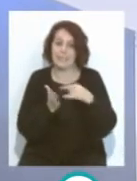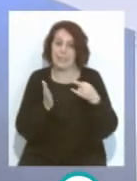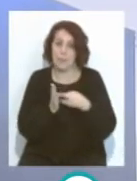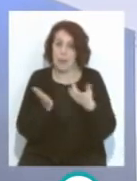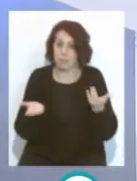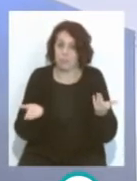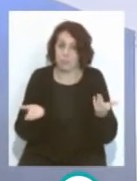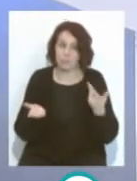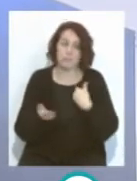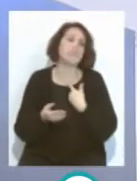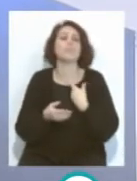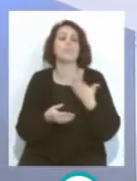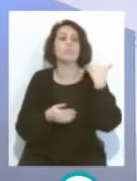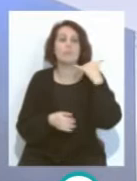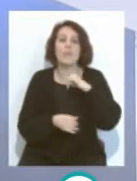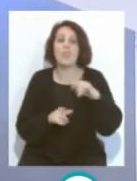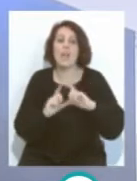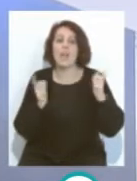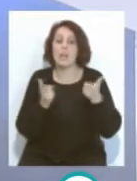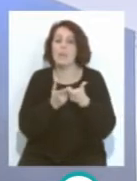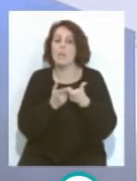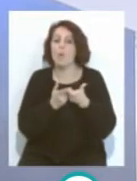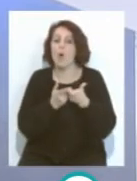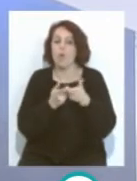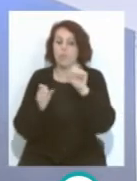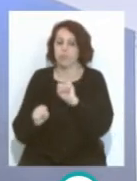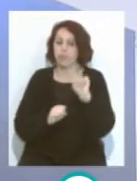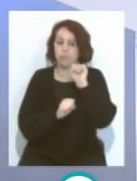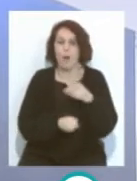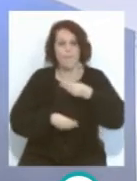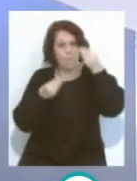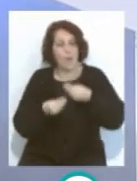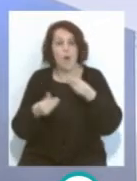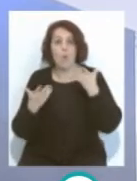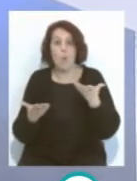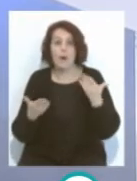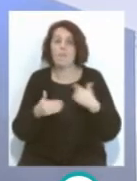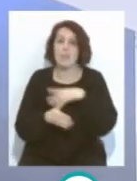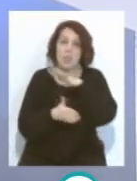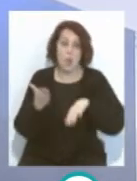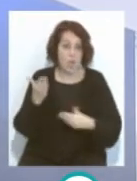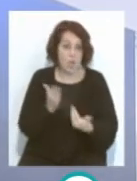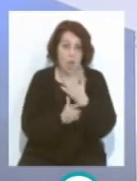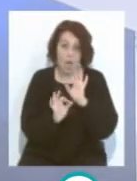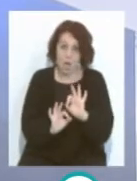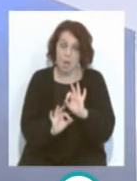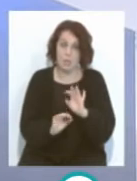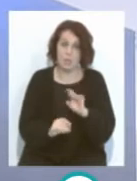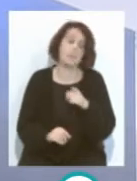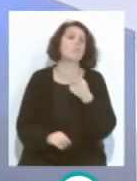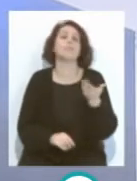y la última vez que el equipo fue fiable defensivamente, podemos decir que fue el día del Barcelona. Y ese día,